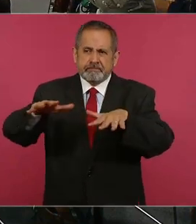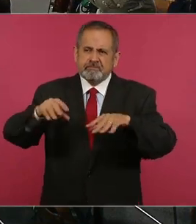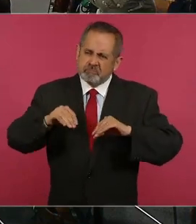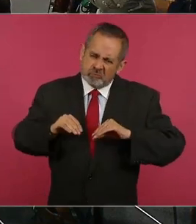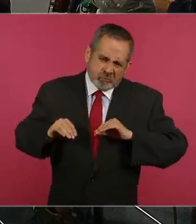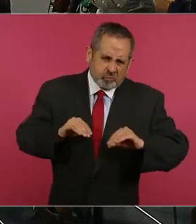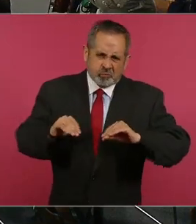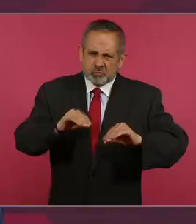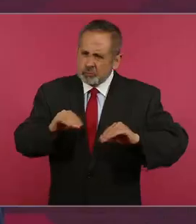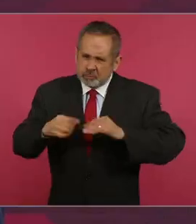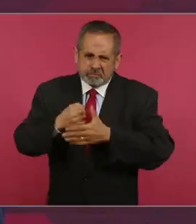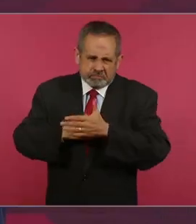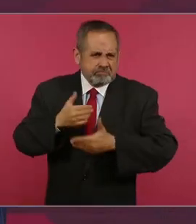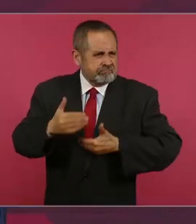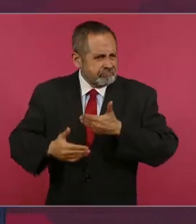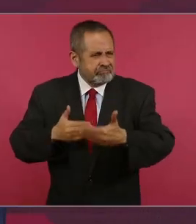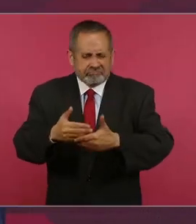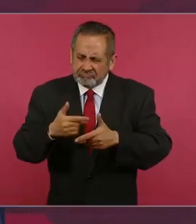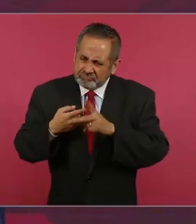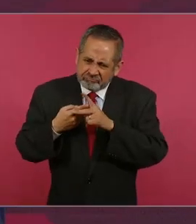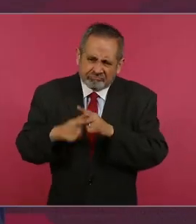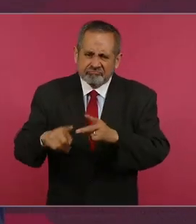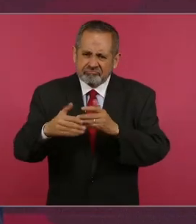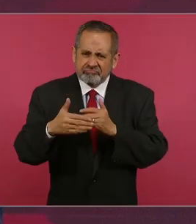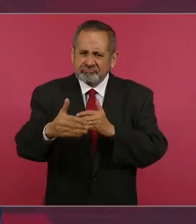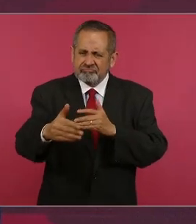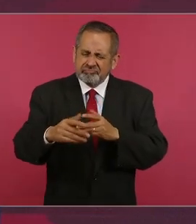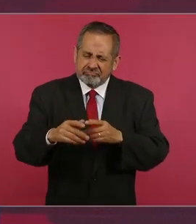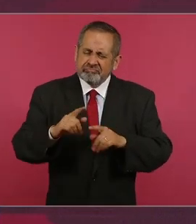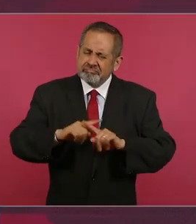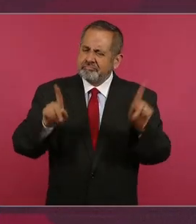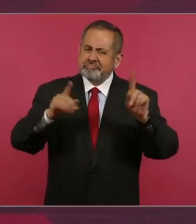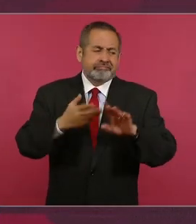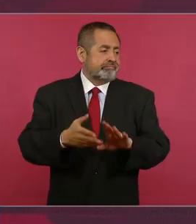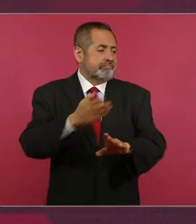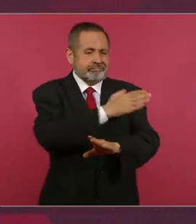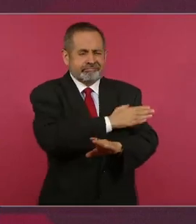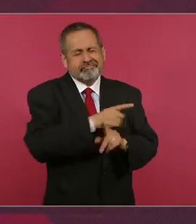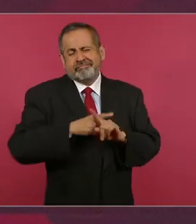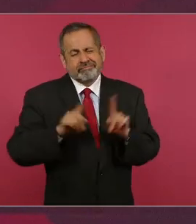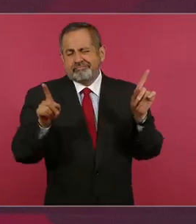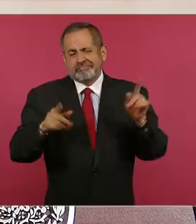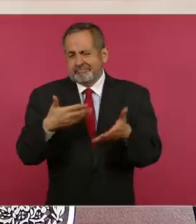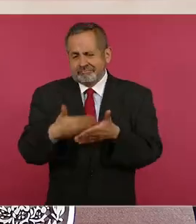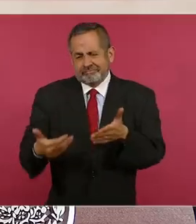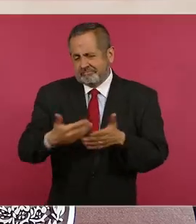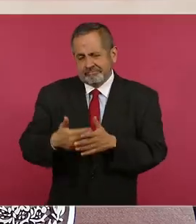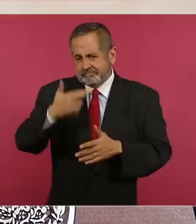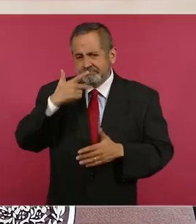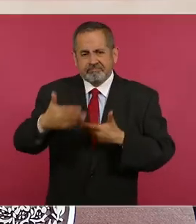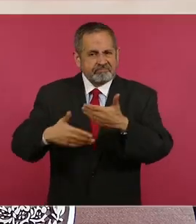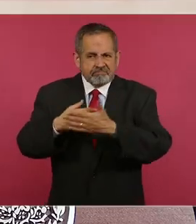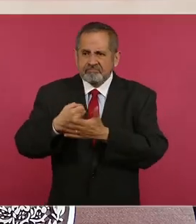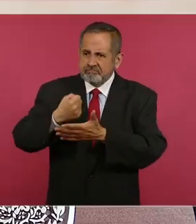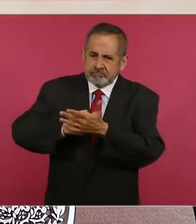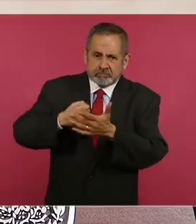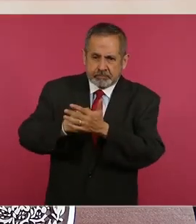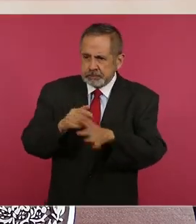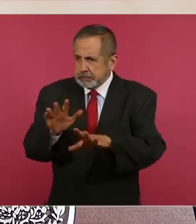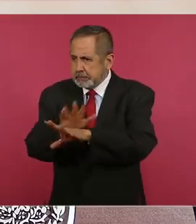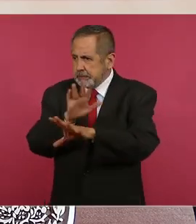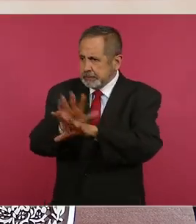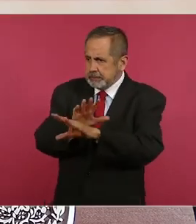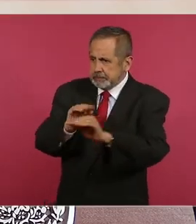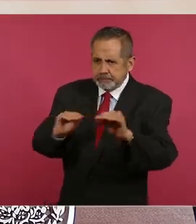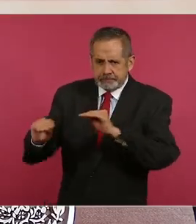ya son otros tiempos, han habido reacomodos,